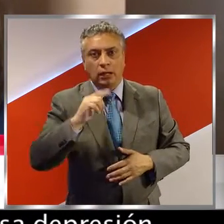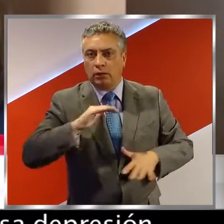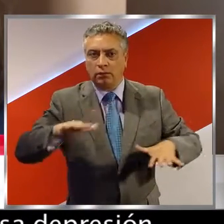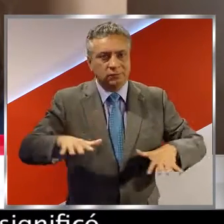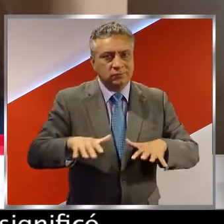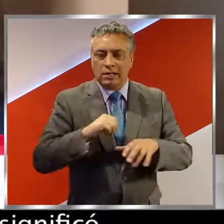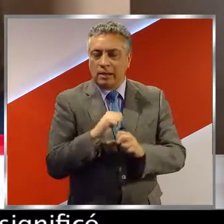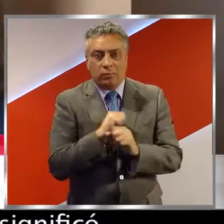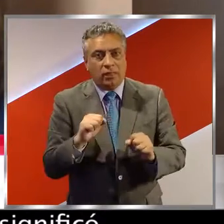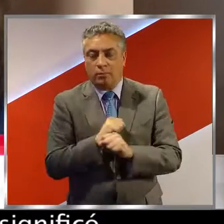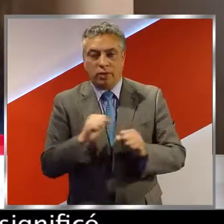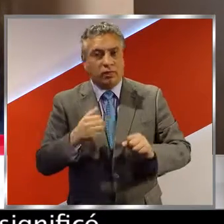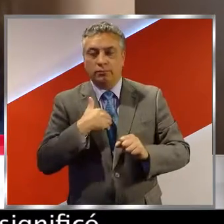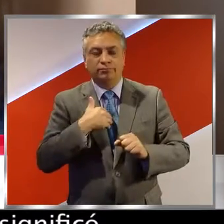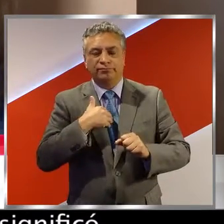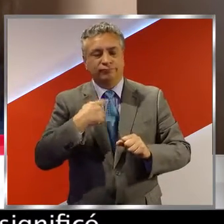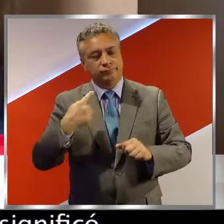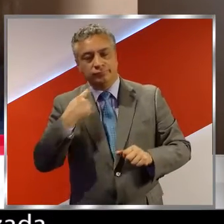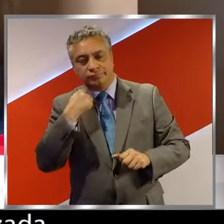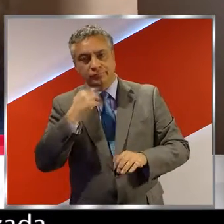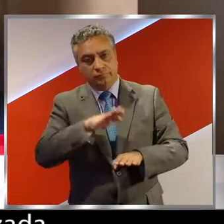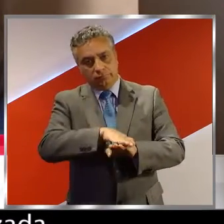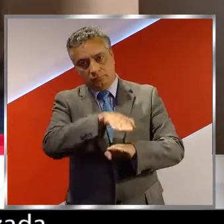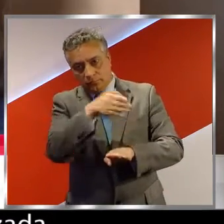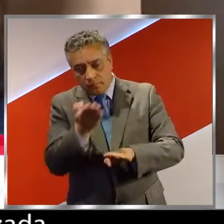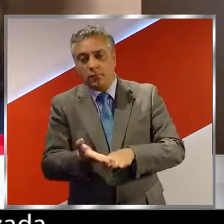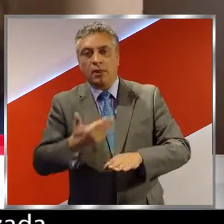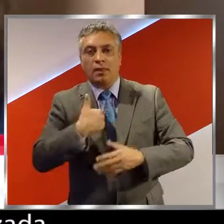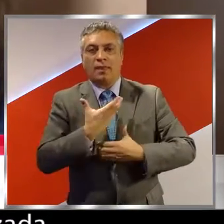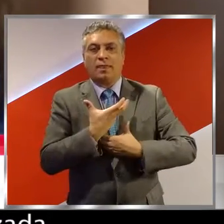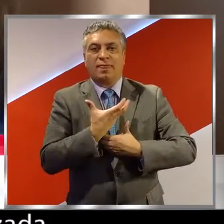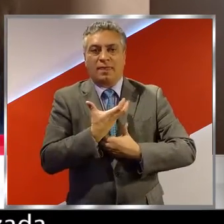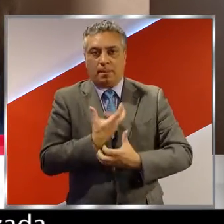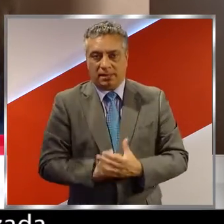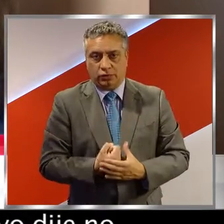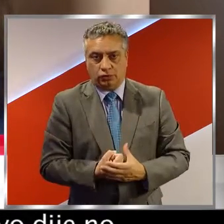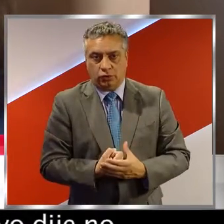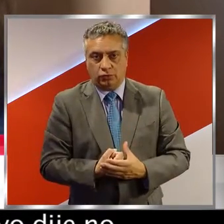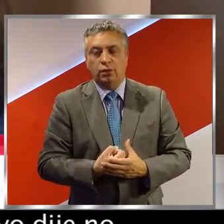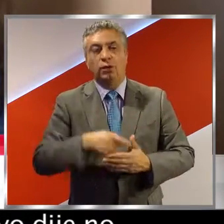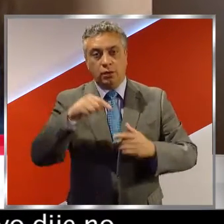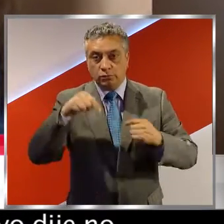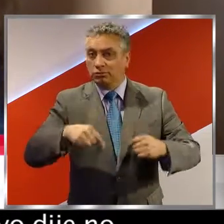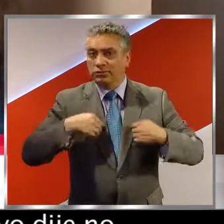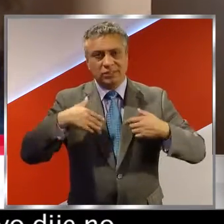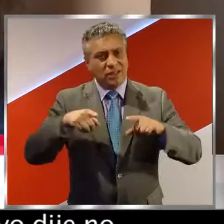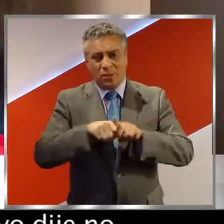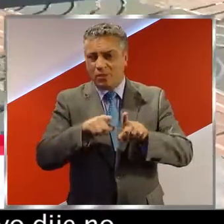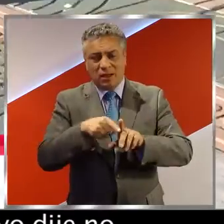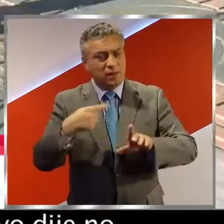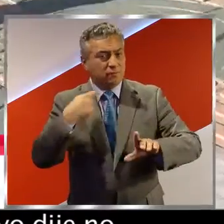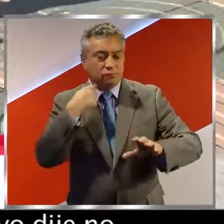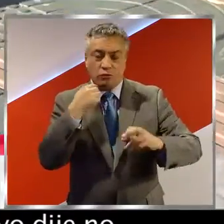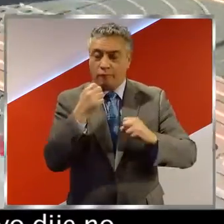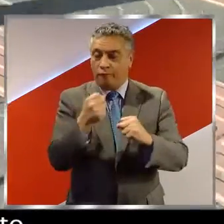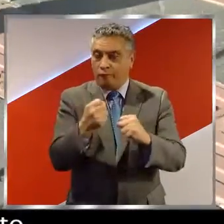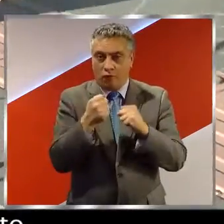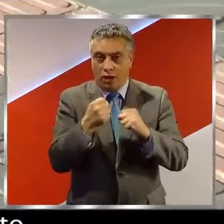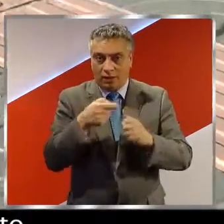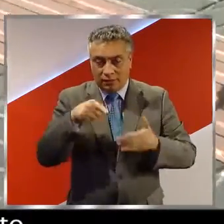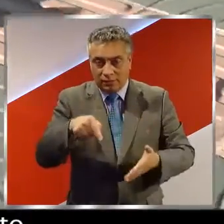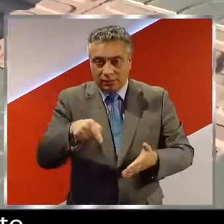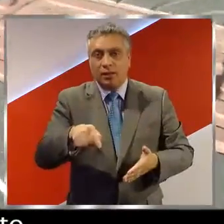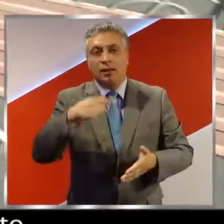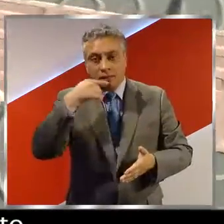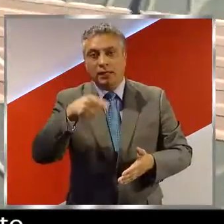depresión, que incluso ese fondo me significó una semana hospitalizada, y ahí ya me empecé a pensar y yo dije, no,